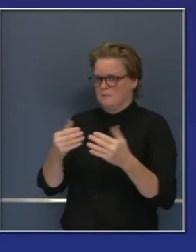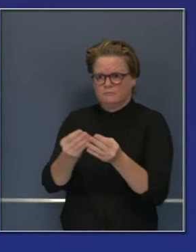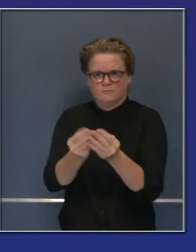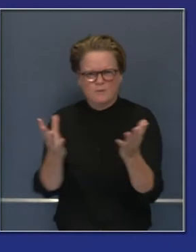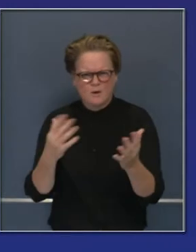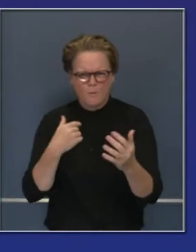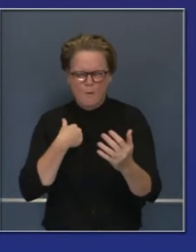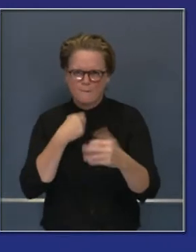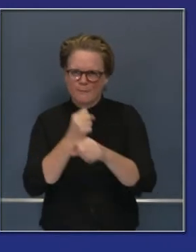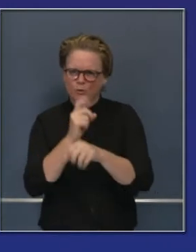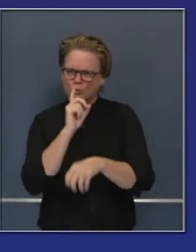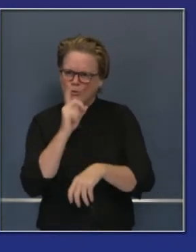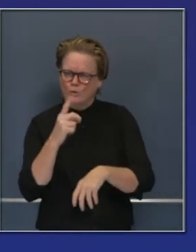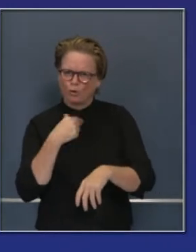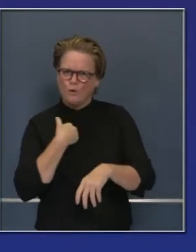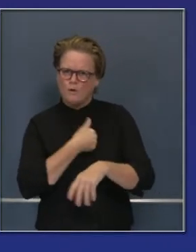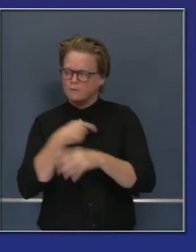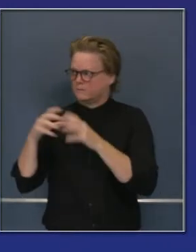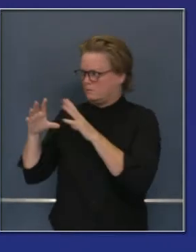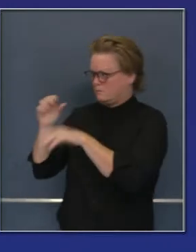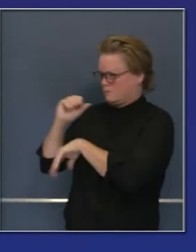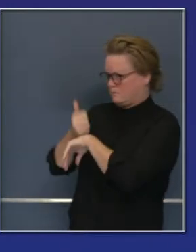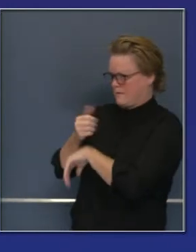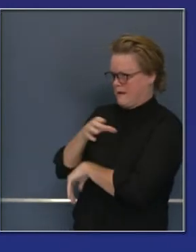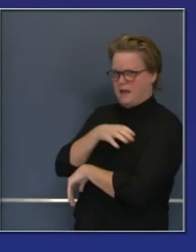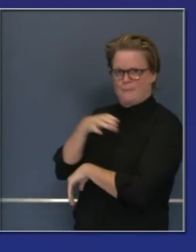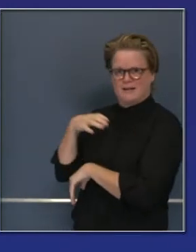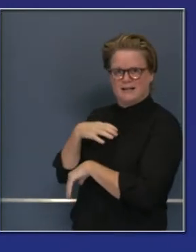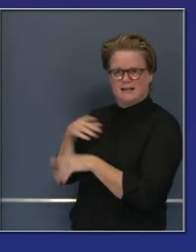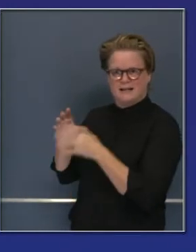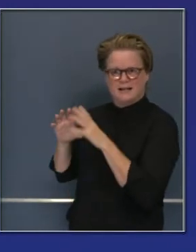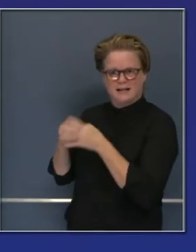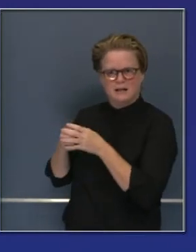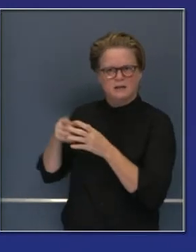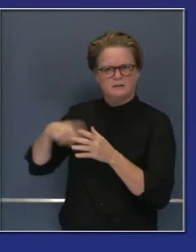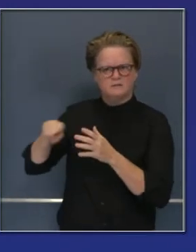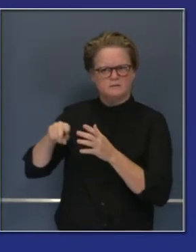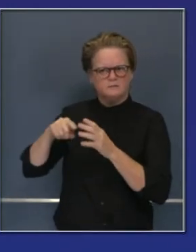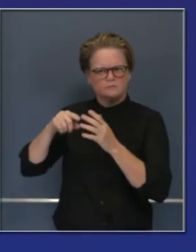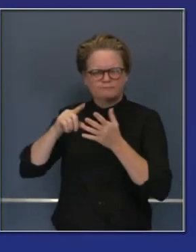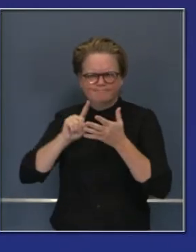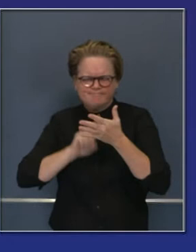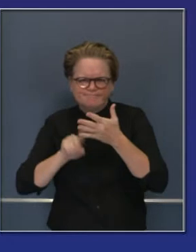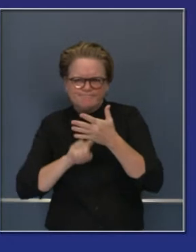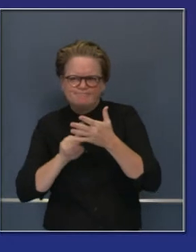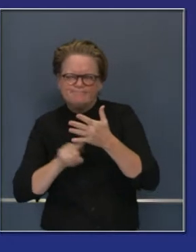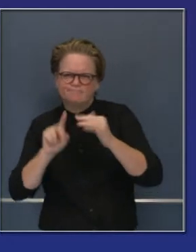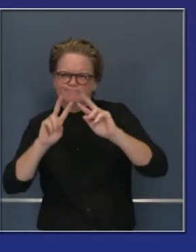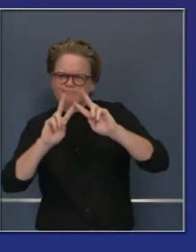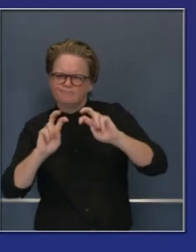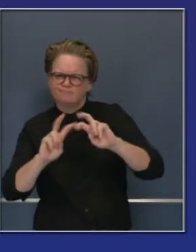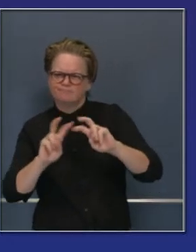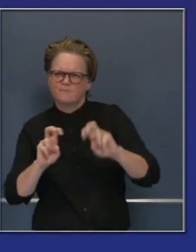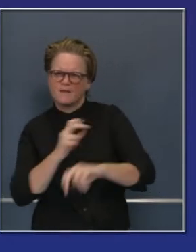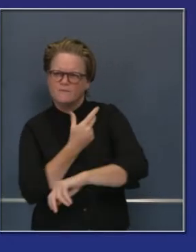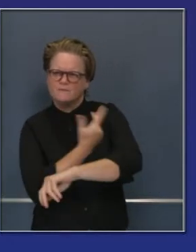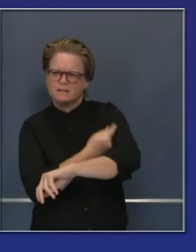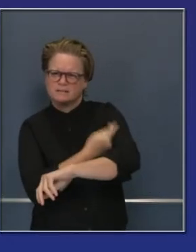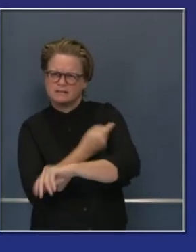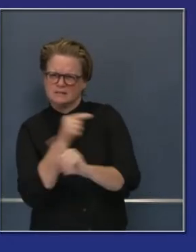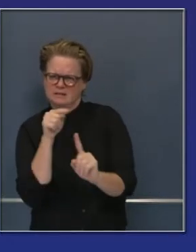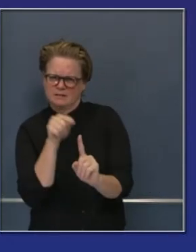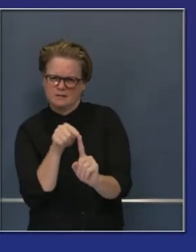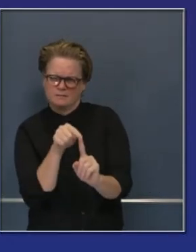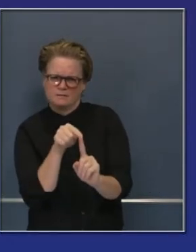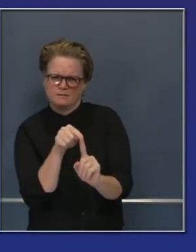Hemos juntado a expertos en comités, el comité de seguridad. De hecho, la administración previa tomó